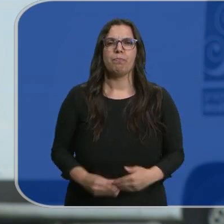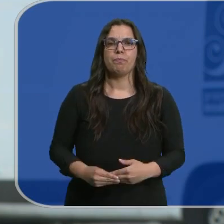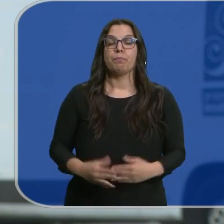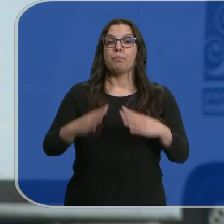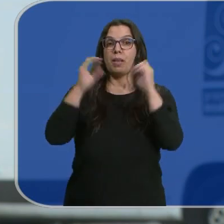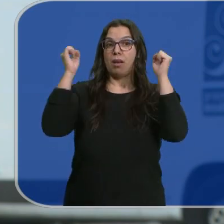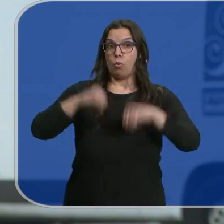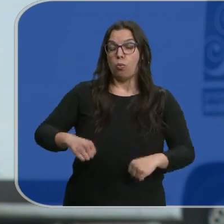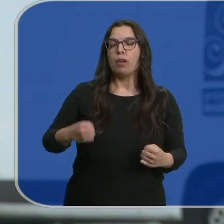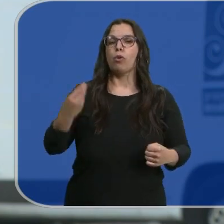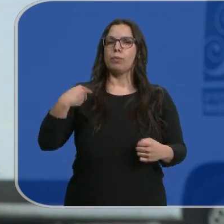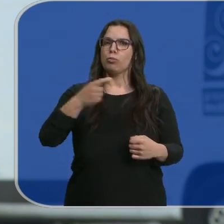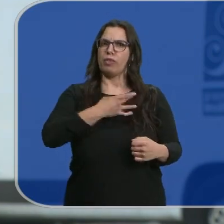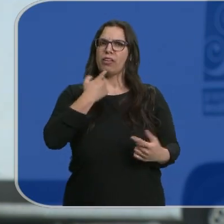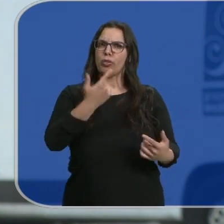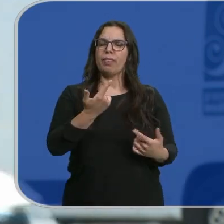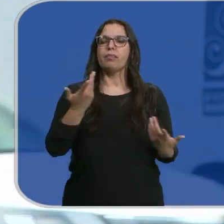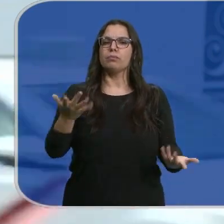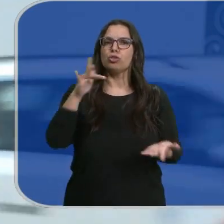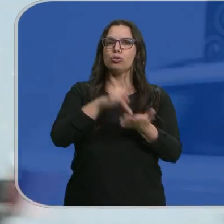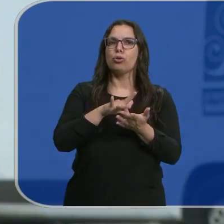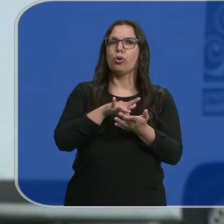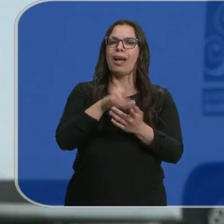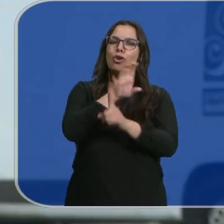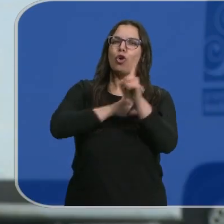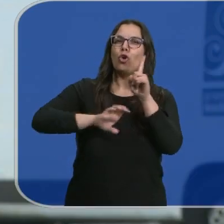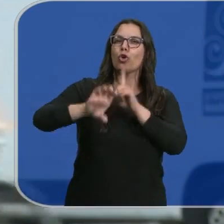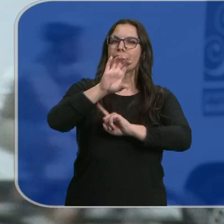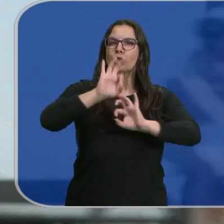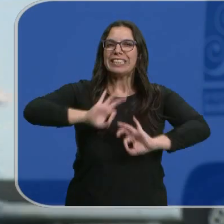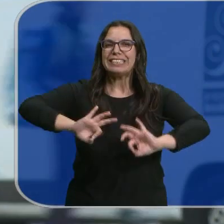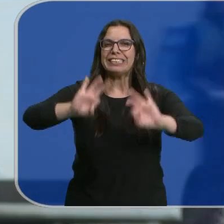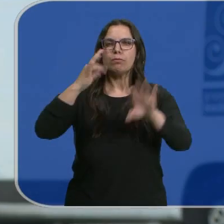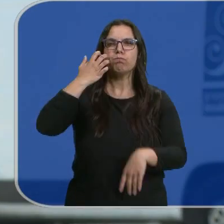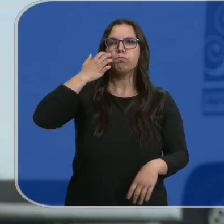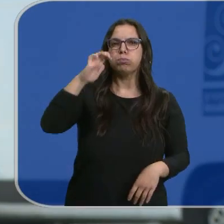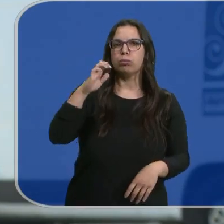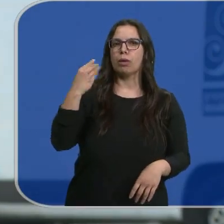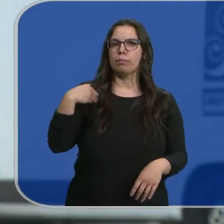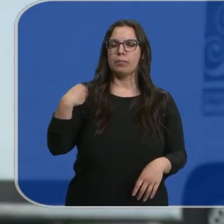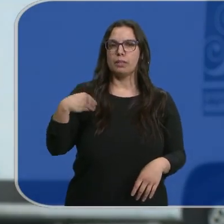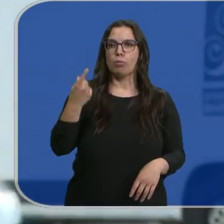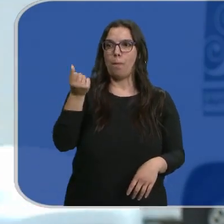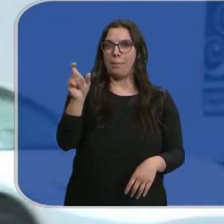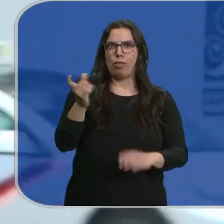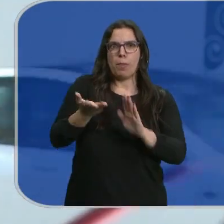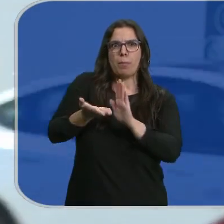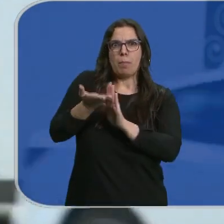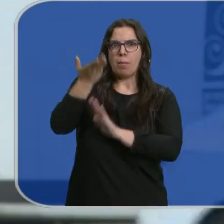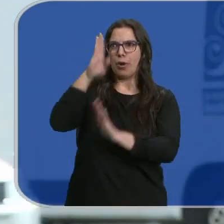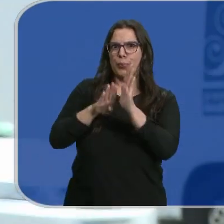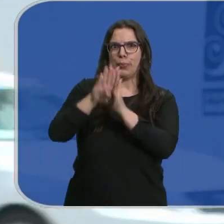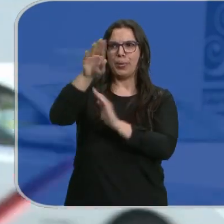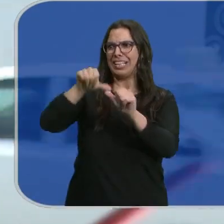El acuerdo, como han resaltado los sindicatos, se produce en un contexto excepcional de su vida permanente de la inflación. Nunca antes